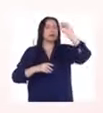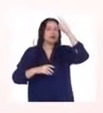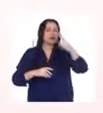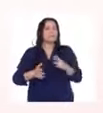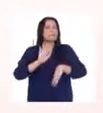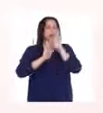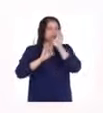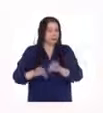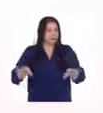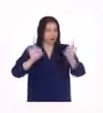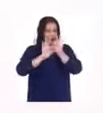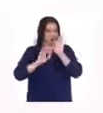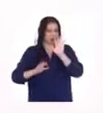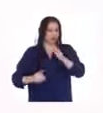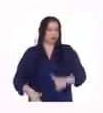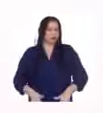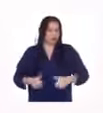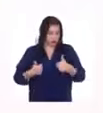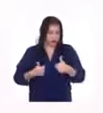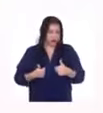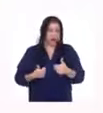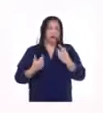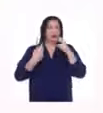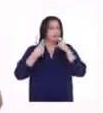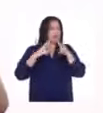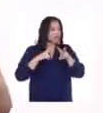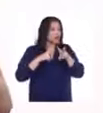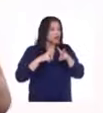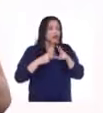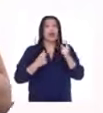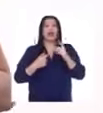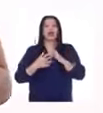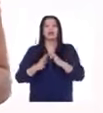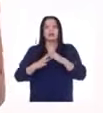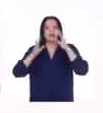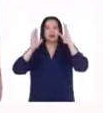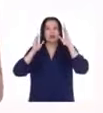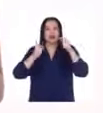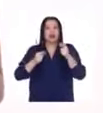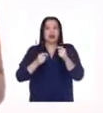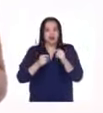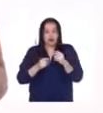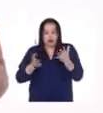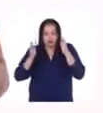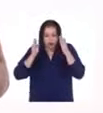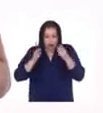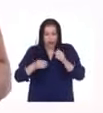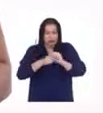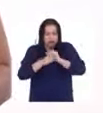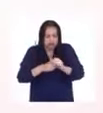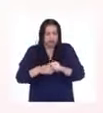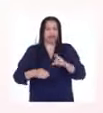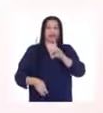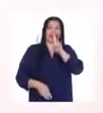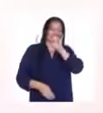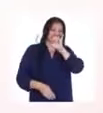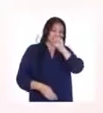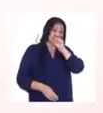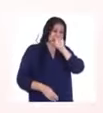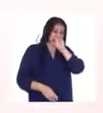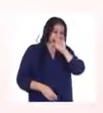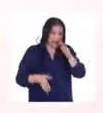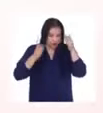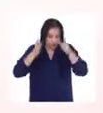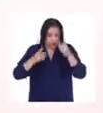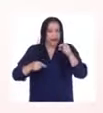Además, acabamos de ver que la disciplina no es cuestión de decirlo un día y ya. No, debemos